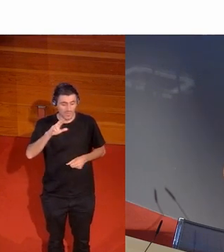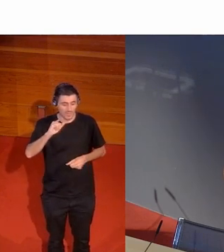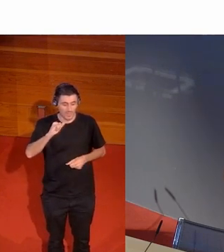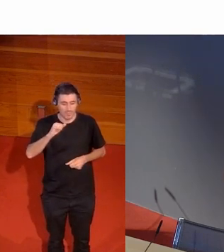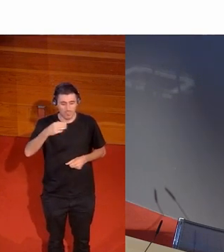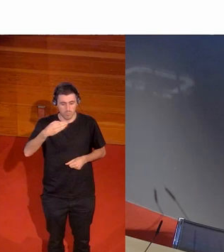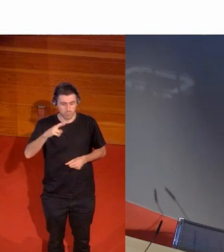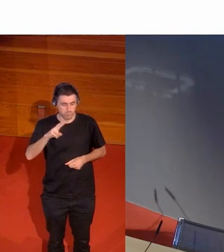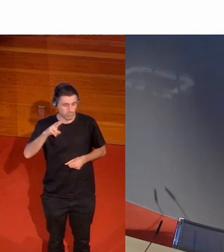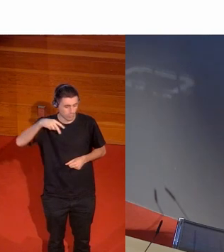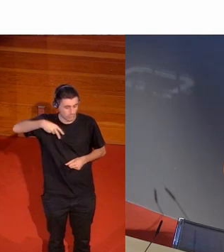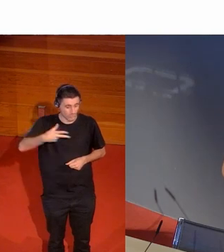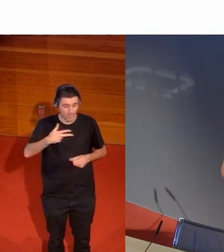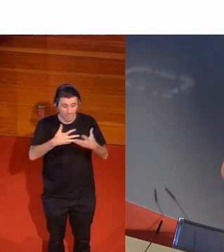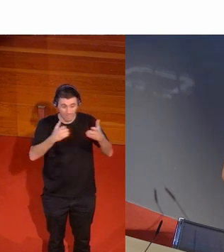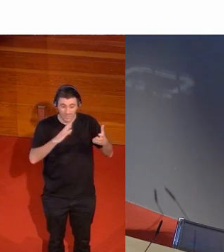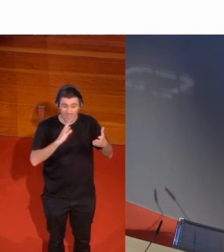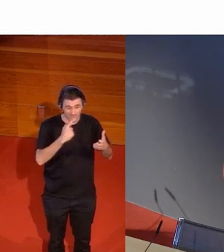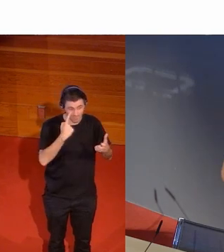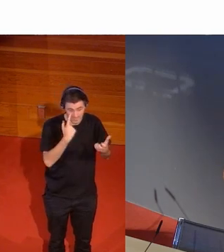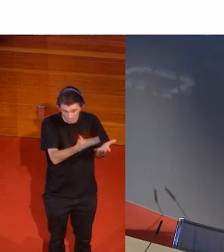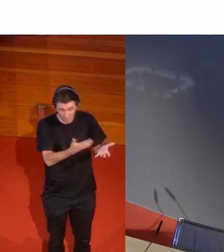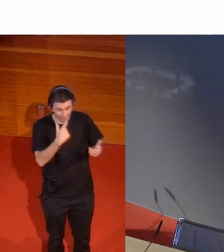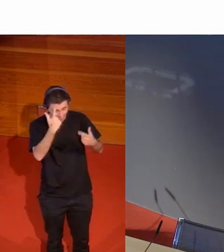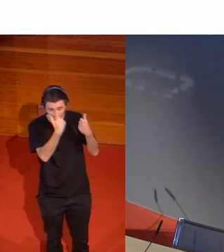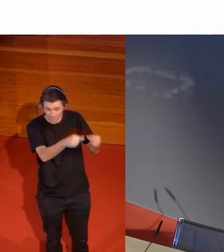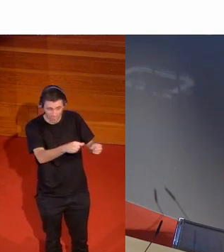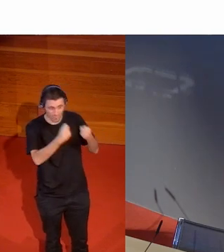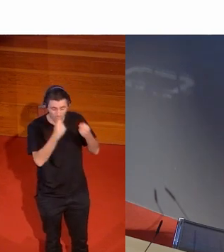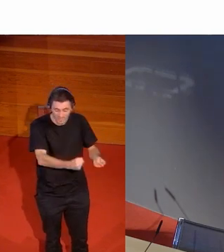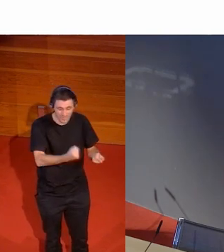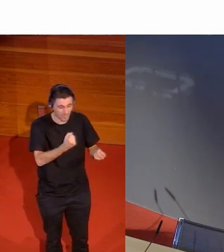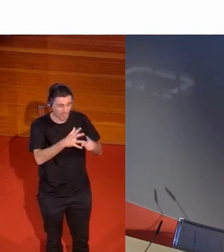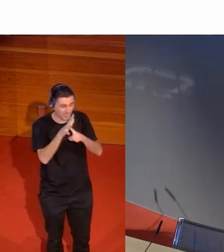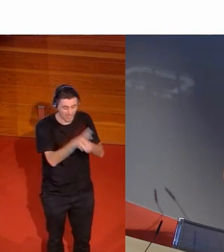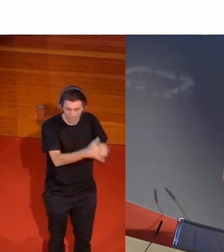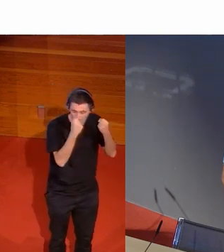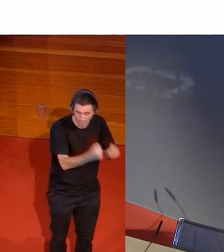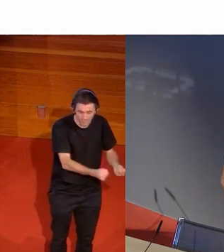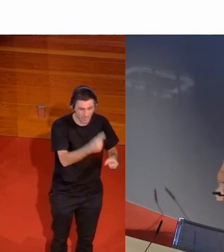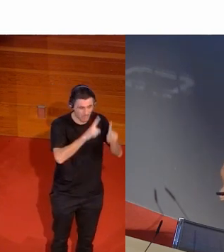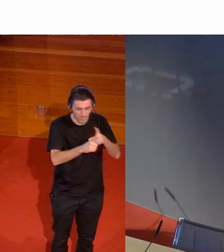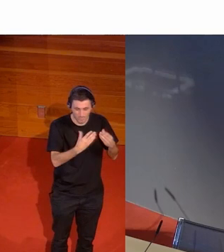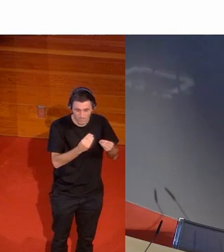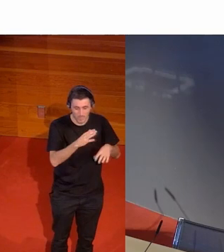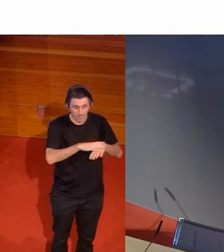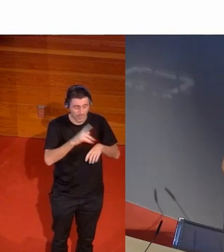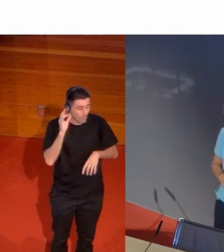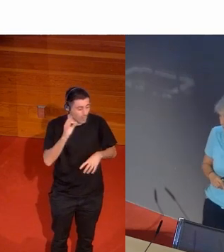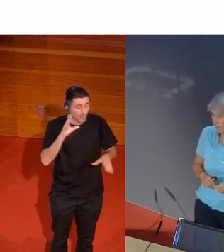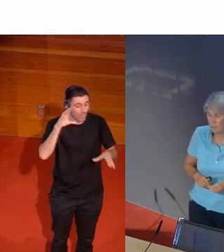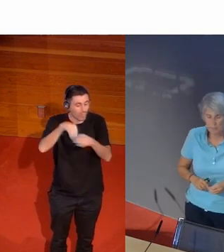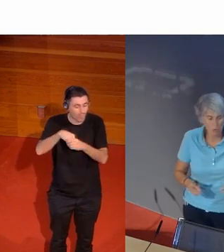y luego fue presidente del Comité Olímpico en donde hay unos sesgos y una discriminación o muchos problemas para que las mujeres pudieran